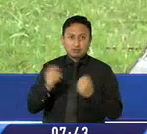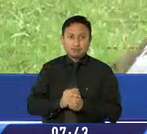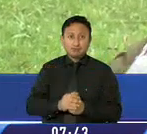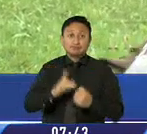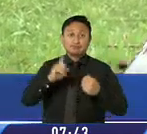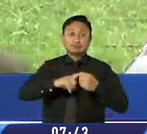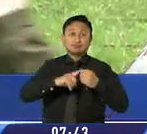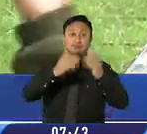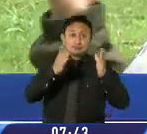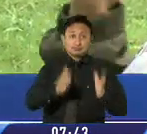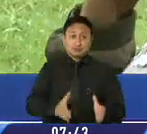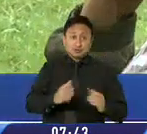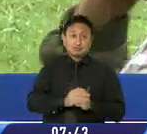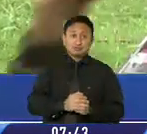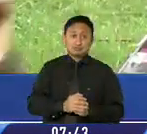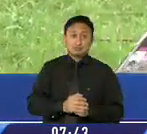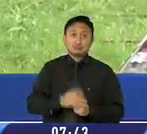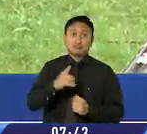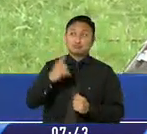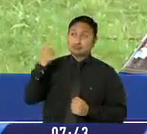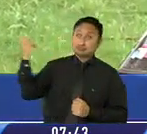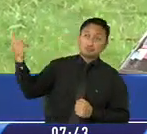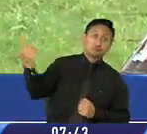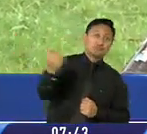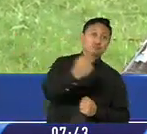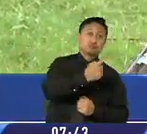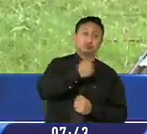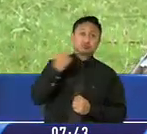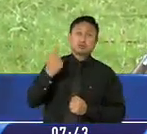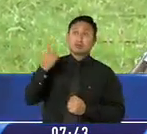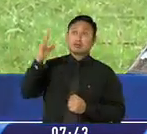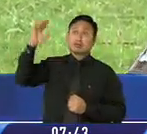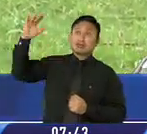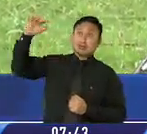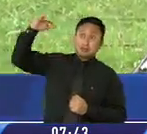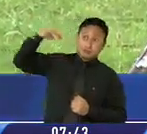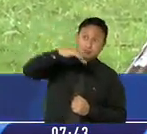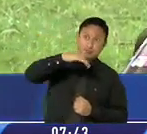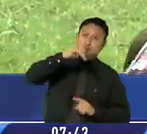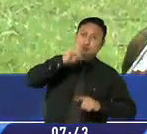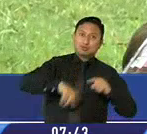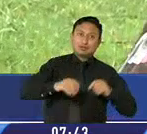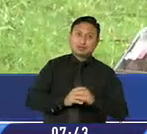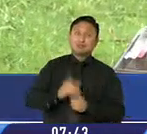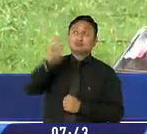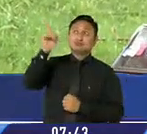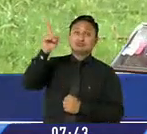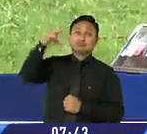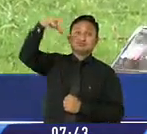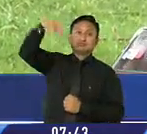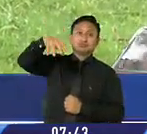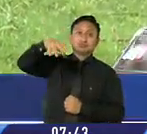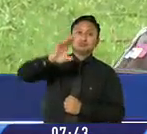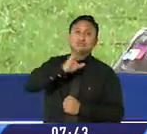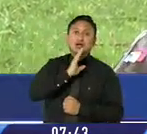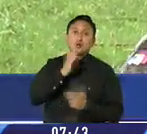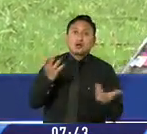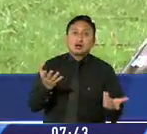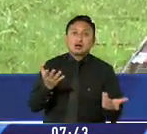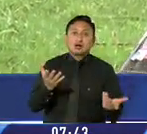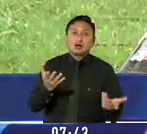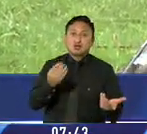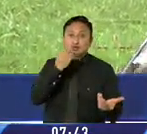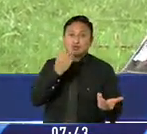quiteños que se establecieron a lo largo de las laderas, no les dejaban bajar a los españoles. Allá arriba en la cima, ¿dónde sacan agua? ¿De dónde?